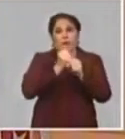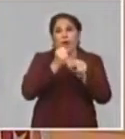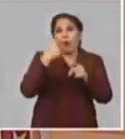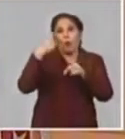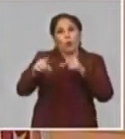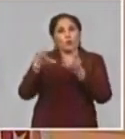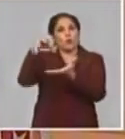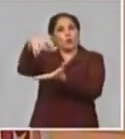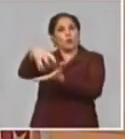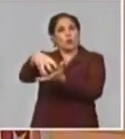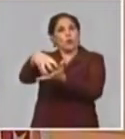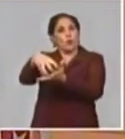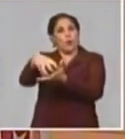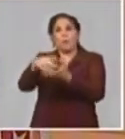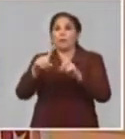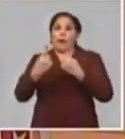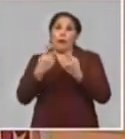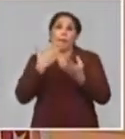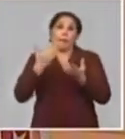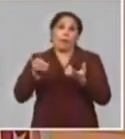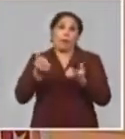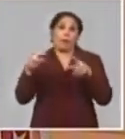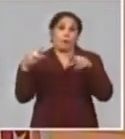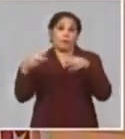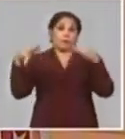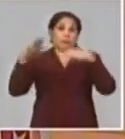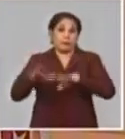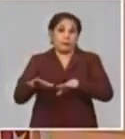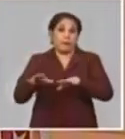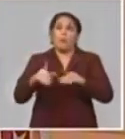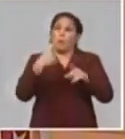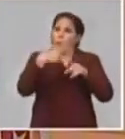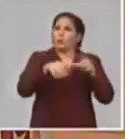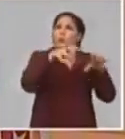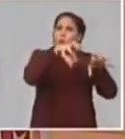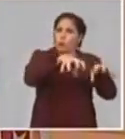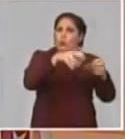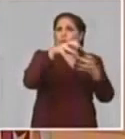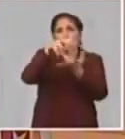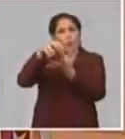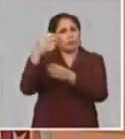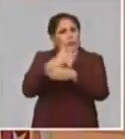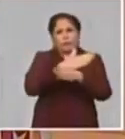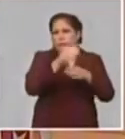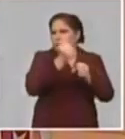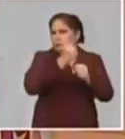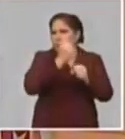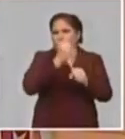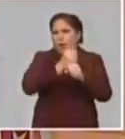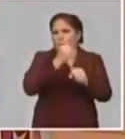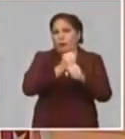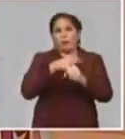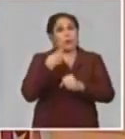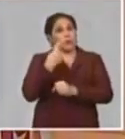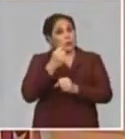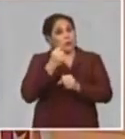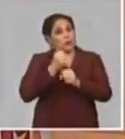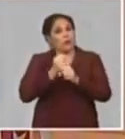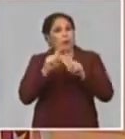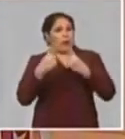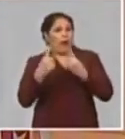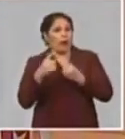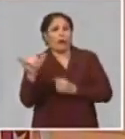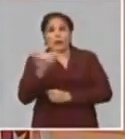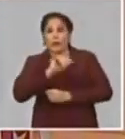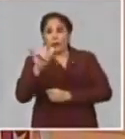estar interruptos pero también se han reubicado también en otras sucursales y estamos trabajando en eso para también